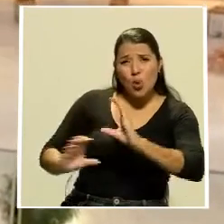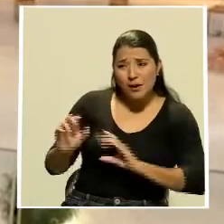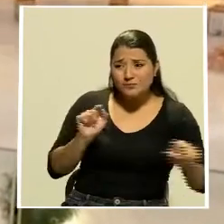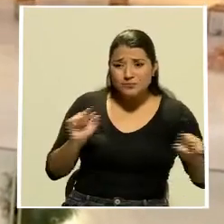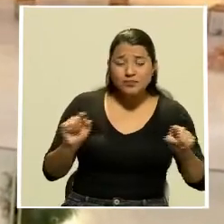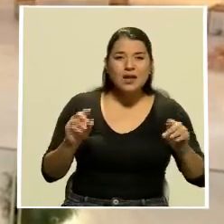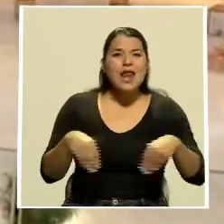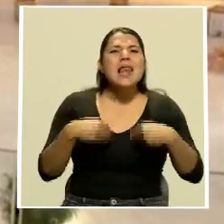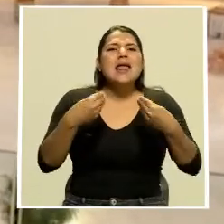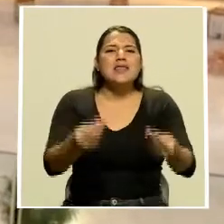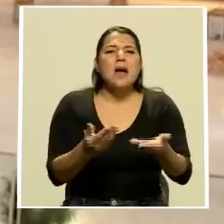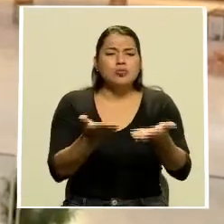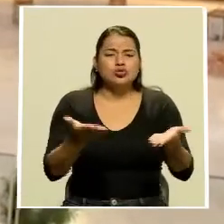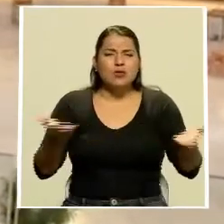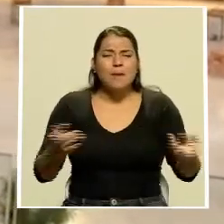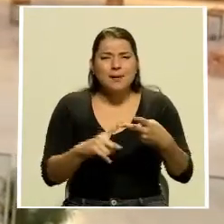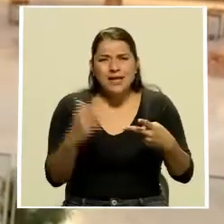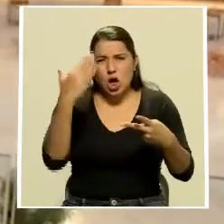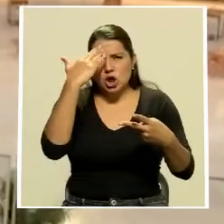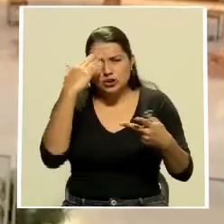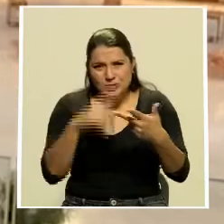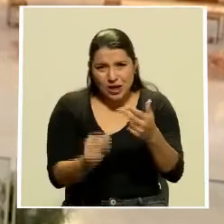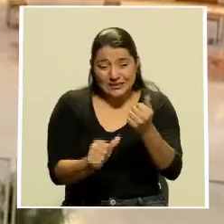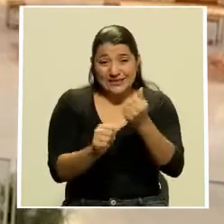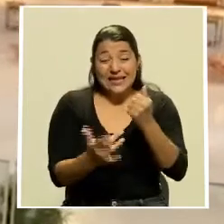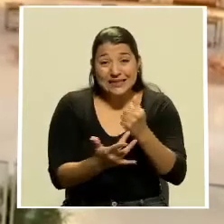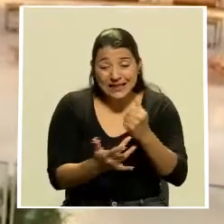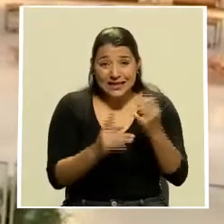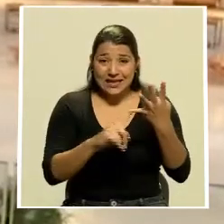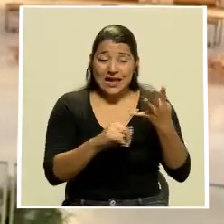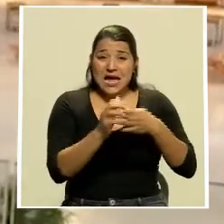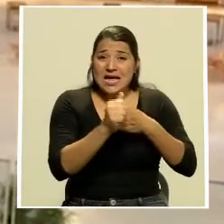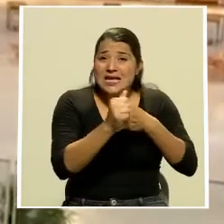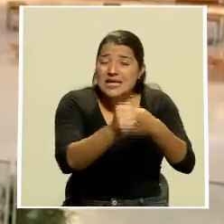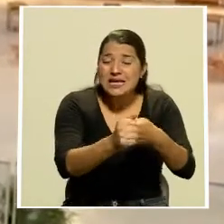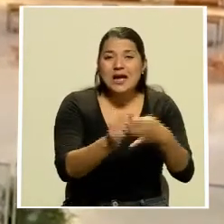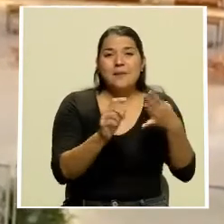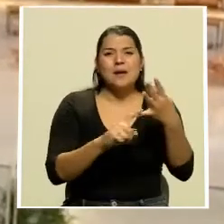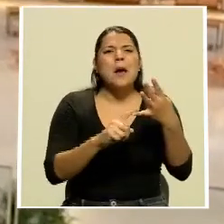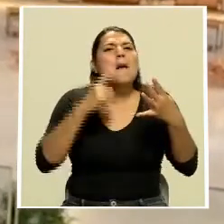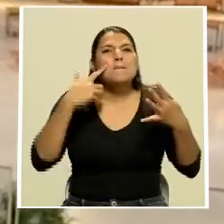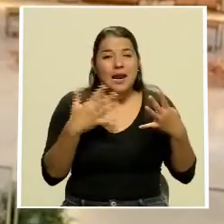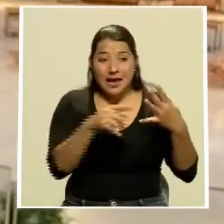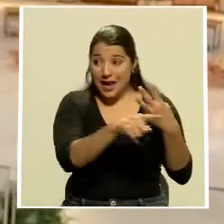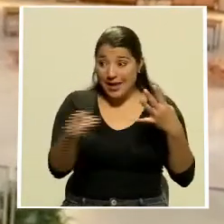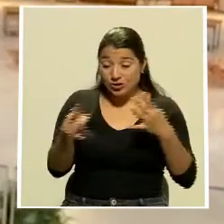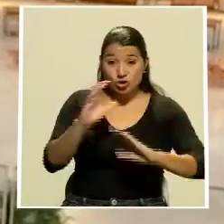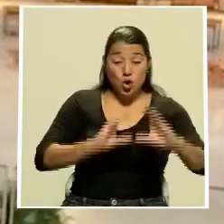herramientas, conocimiento, asistencia técnica, guías desde la parte gubernamental para que puedan,